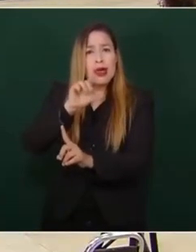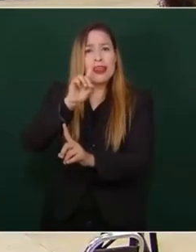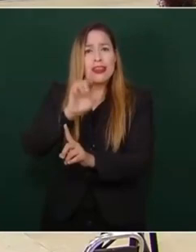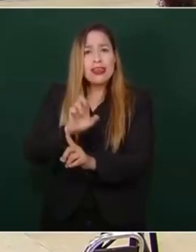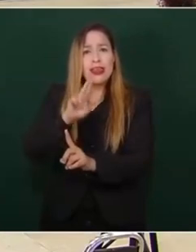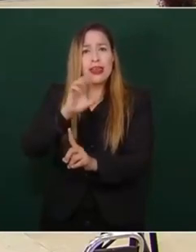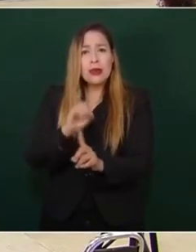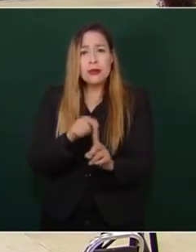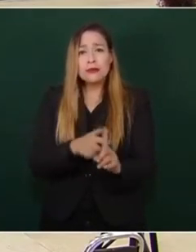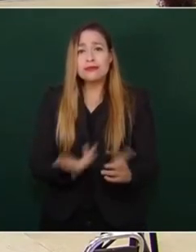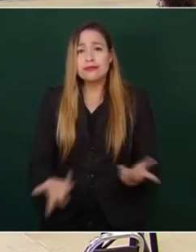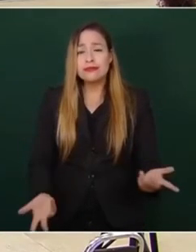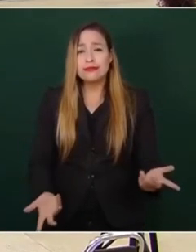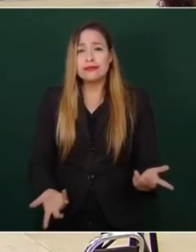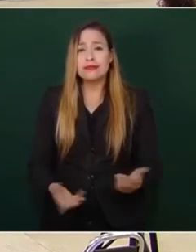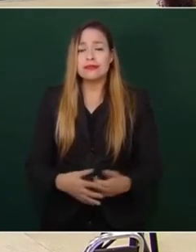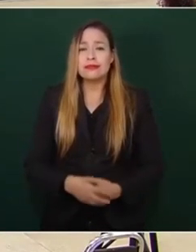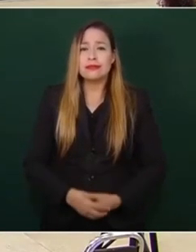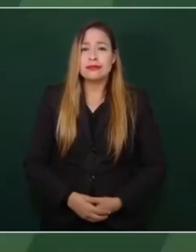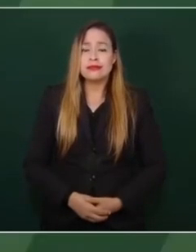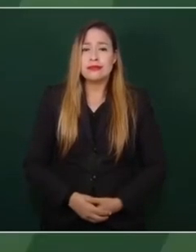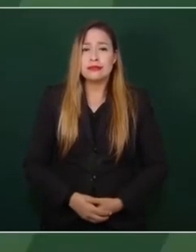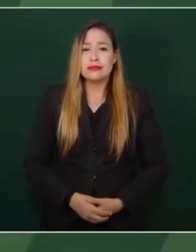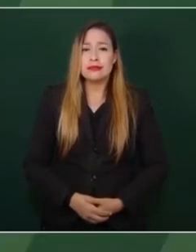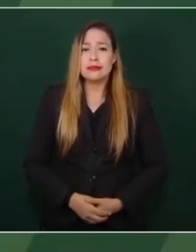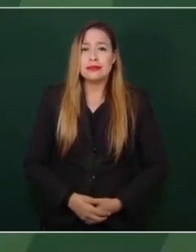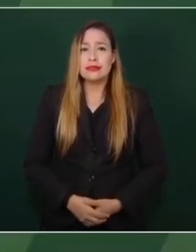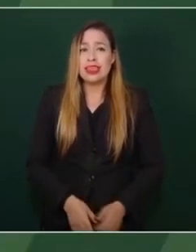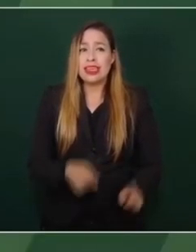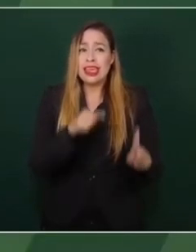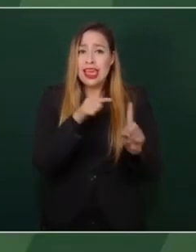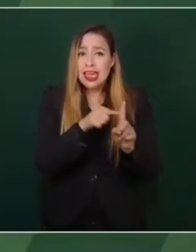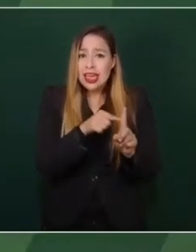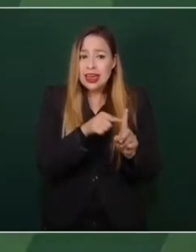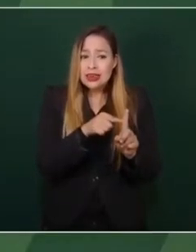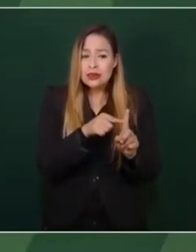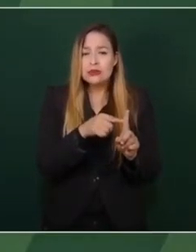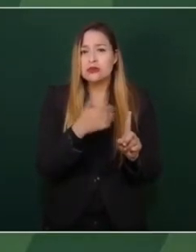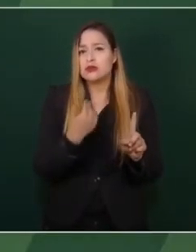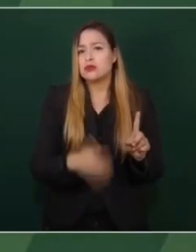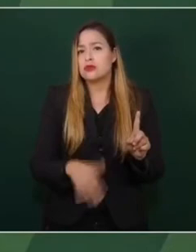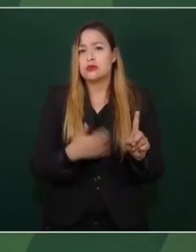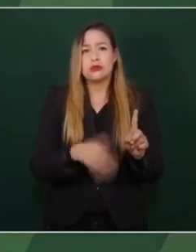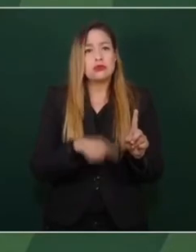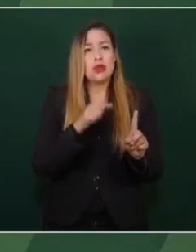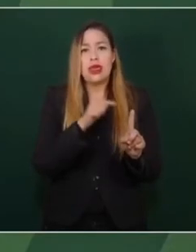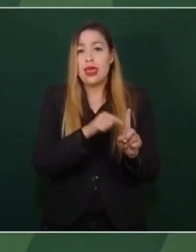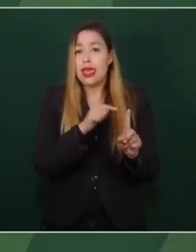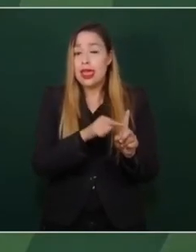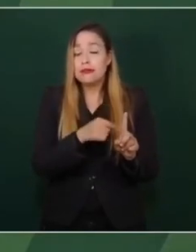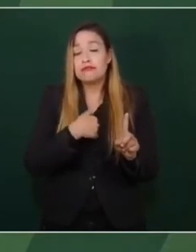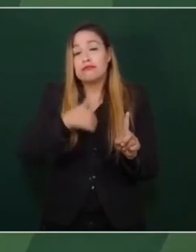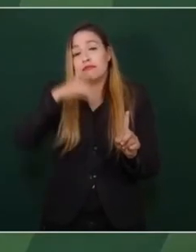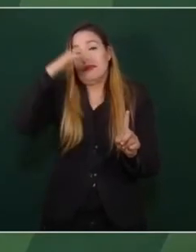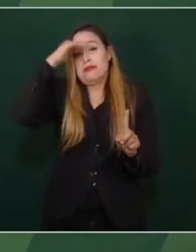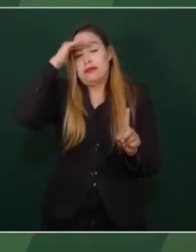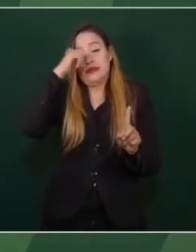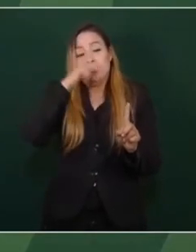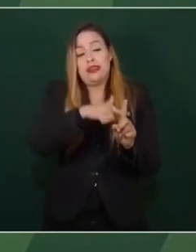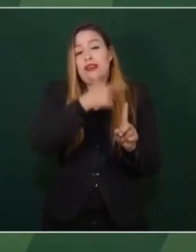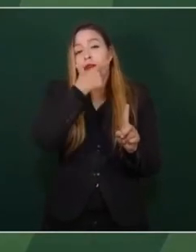que era el hombre más bueno que ha habido en el gobierno